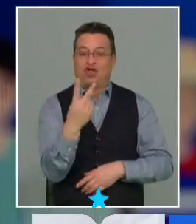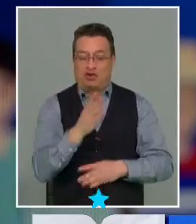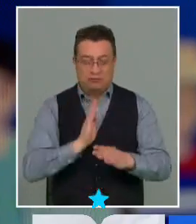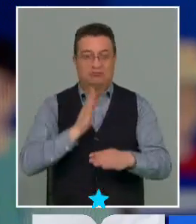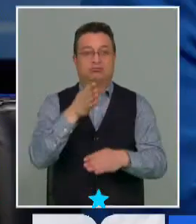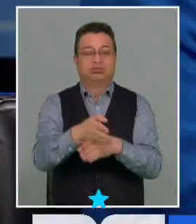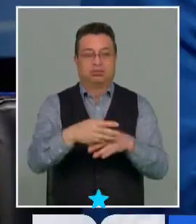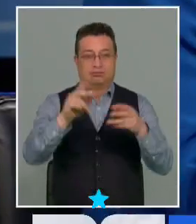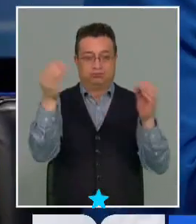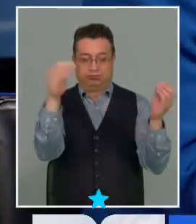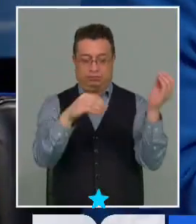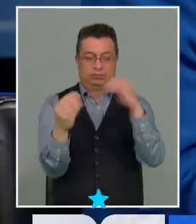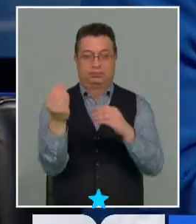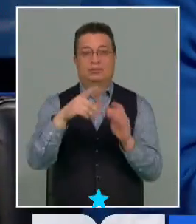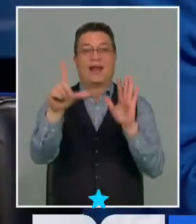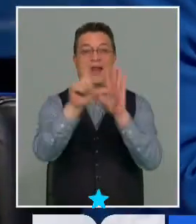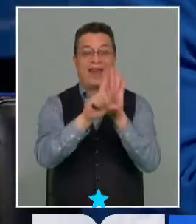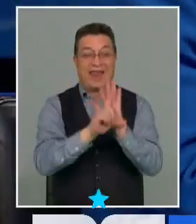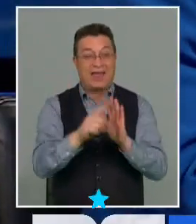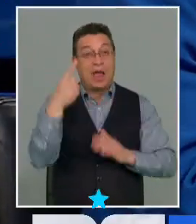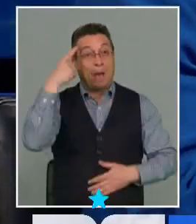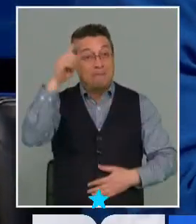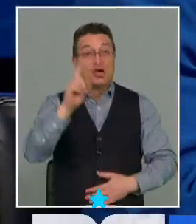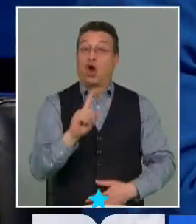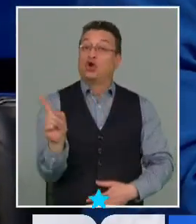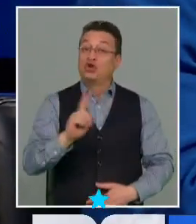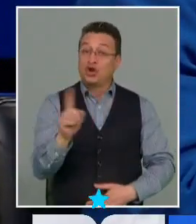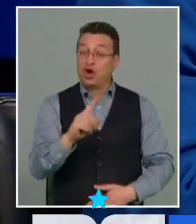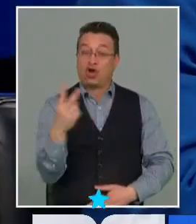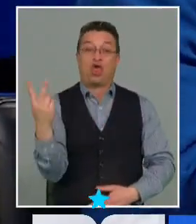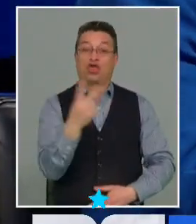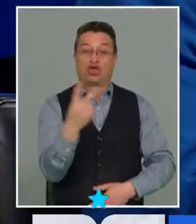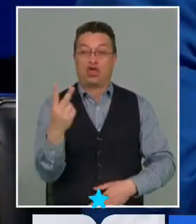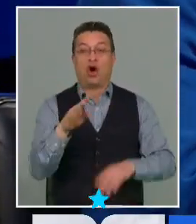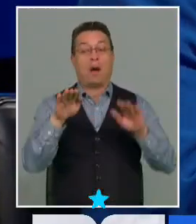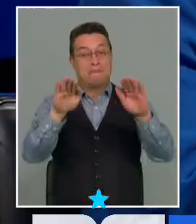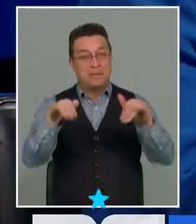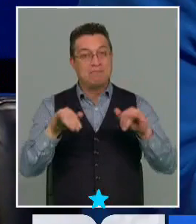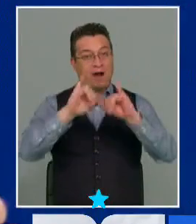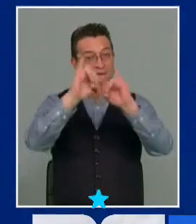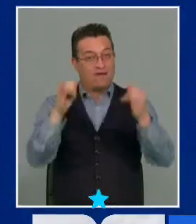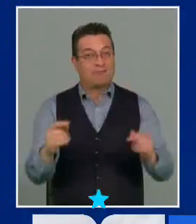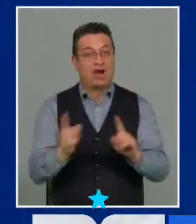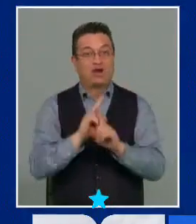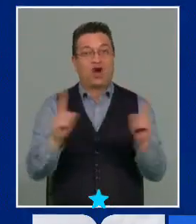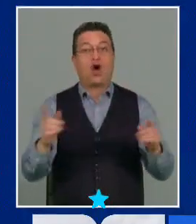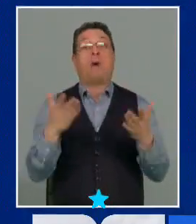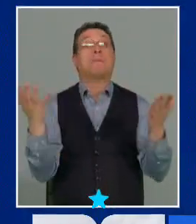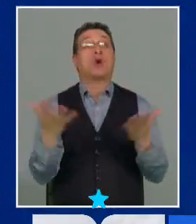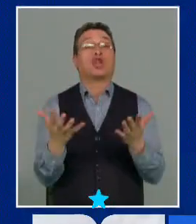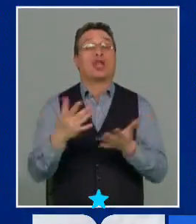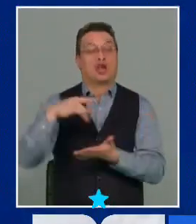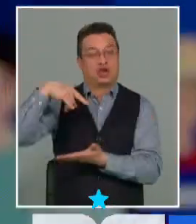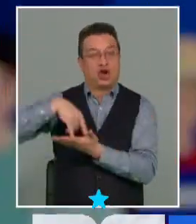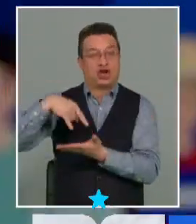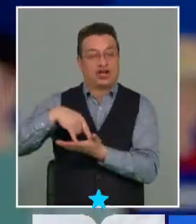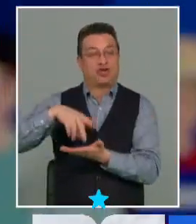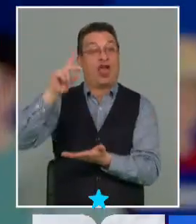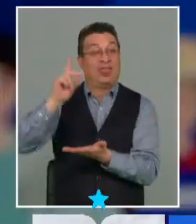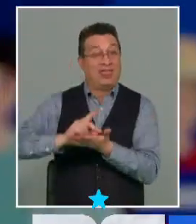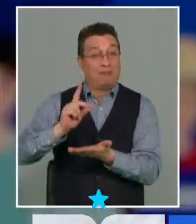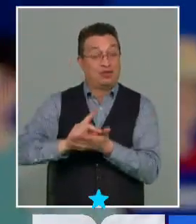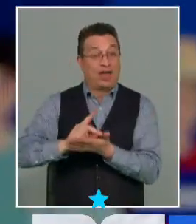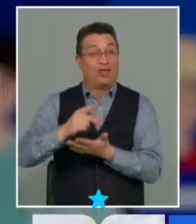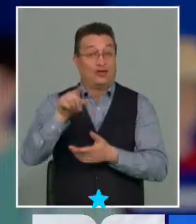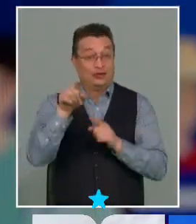formación de las leyes, pero no ambas cámaras concurren de la misma manera, puesto que el Congreso de Diputadas y Diputados,